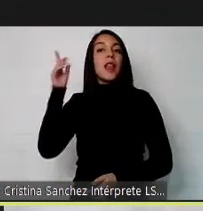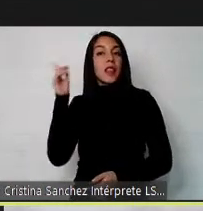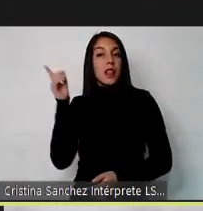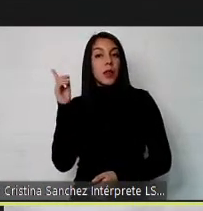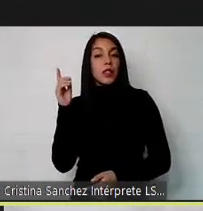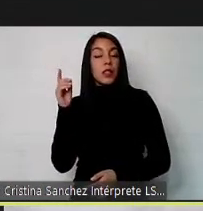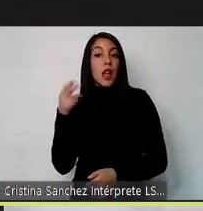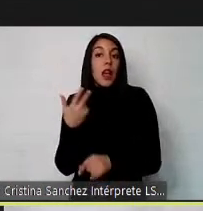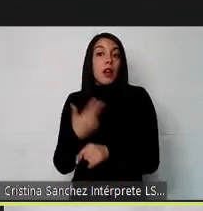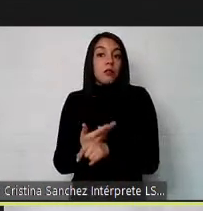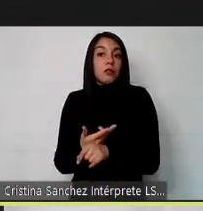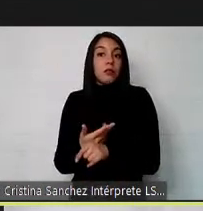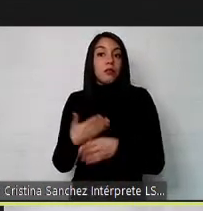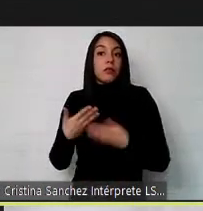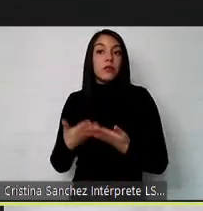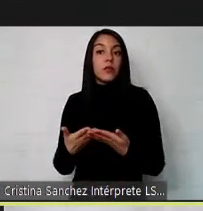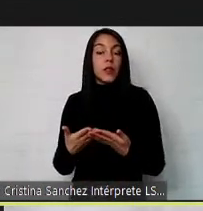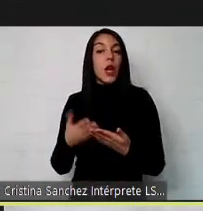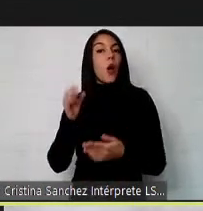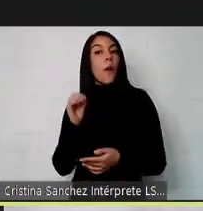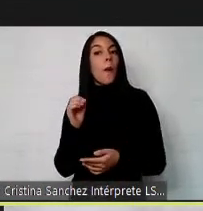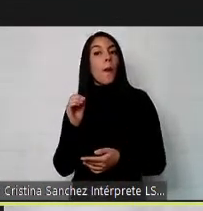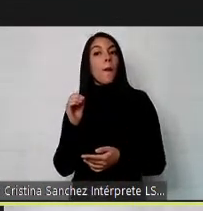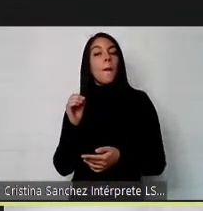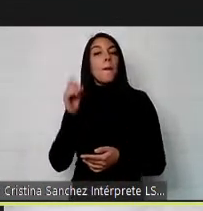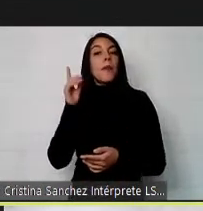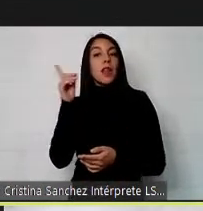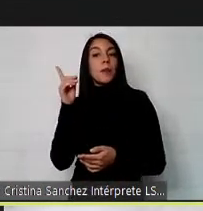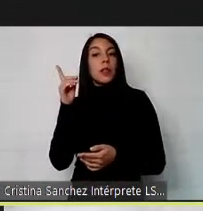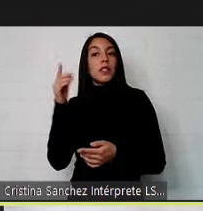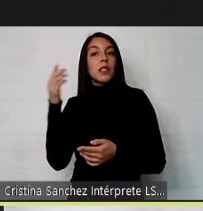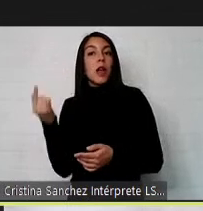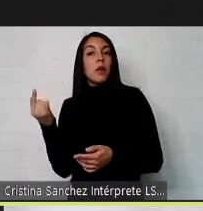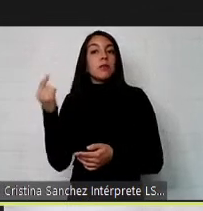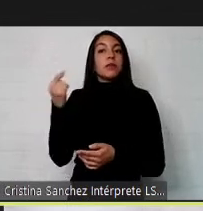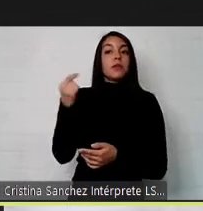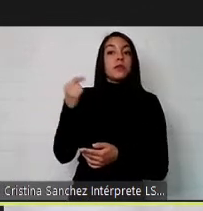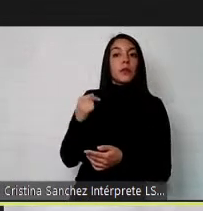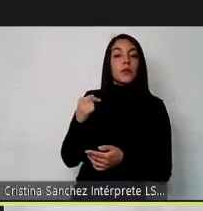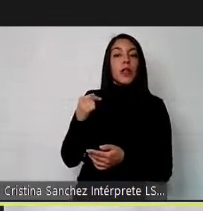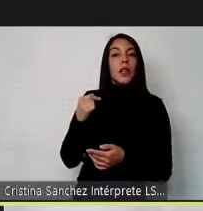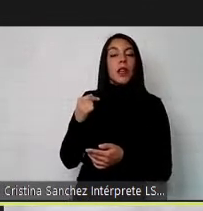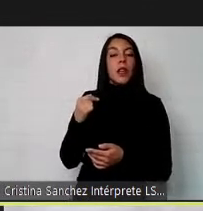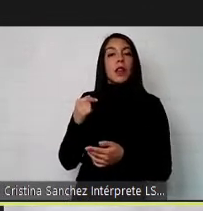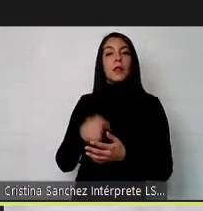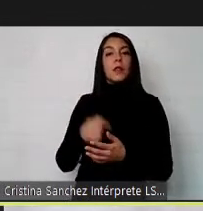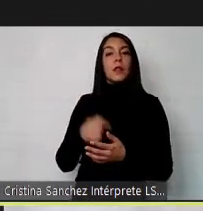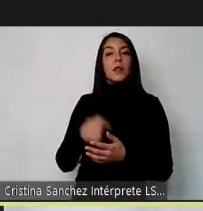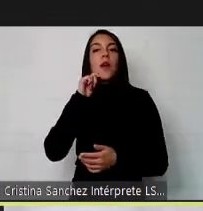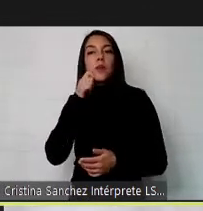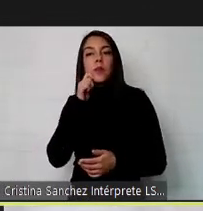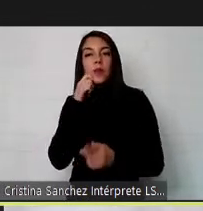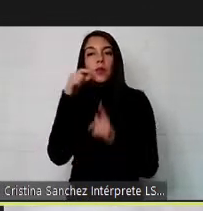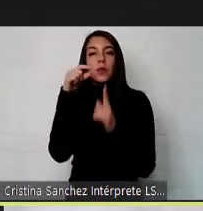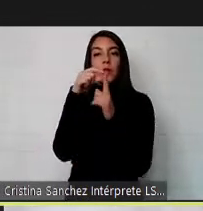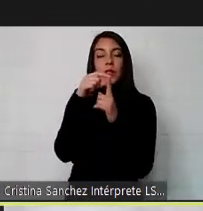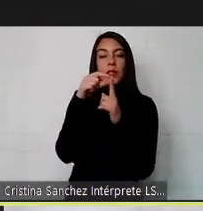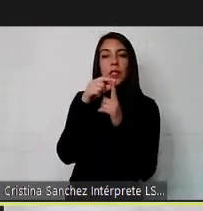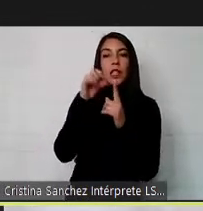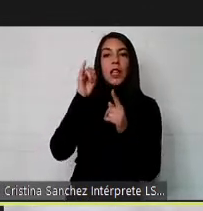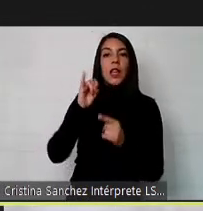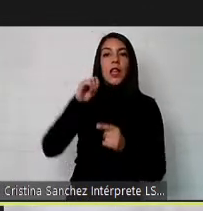presente o la discapacidad pueda llegar a estar presente tenemos que rescatar el concepto que hablaba Alicia al principio de